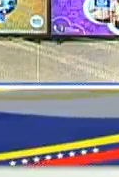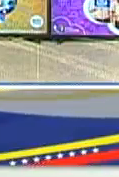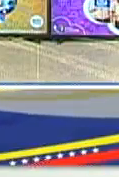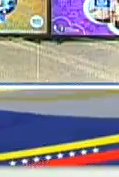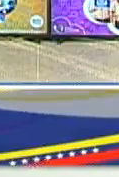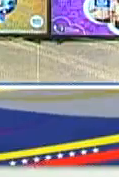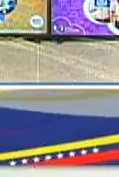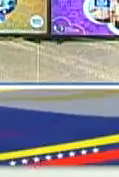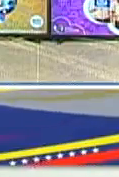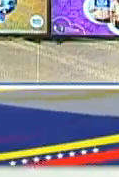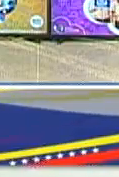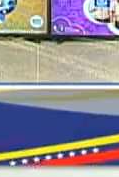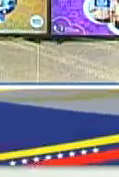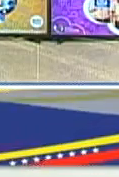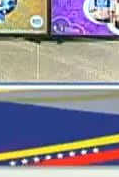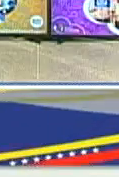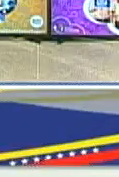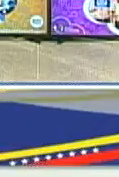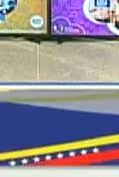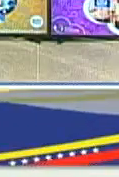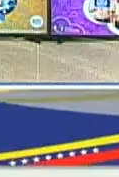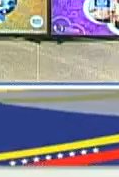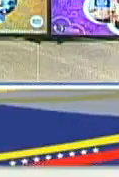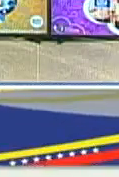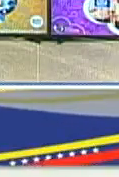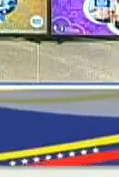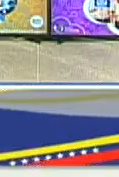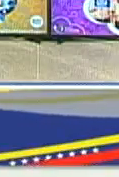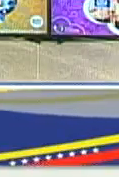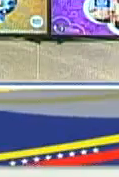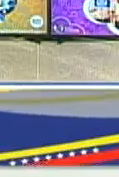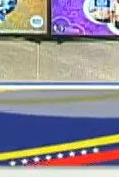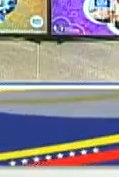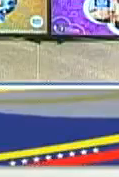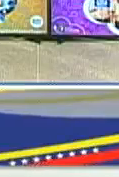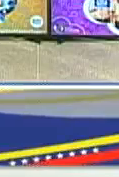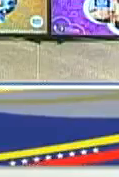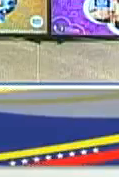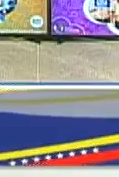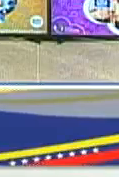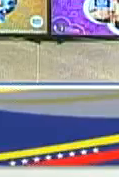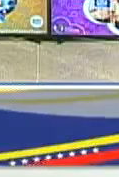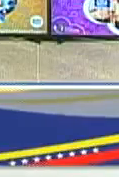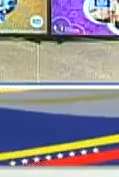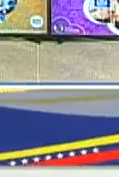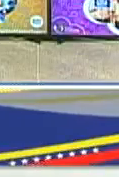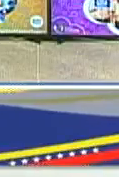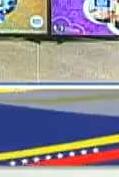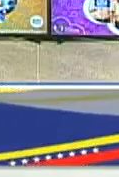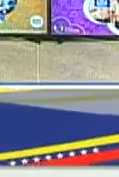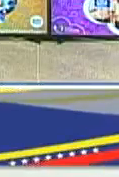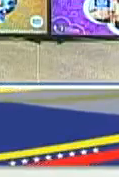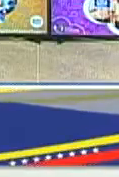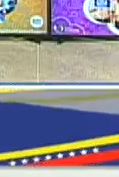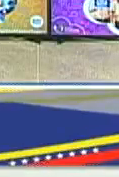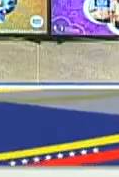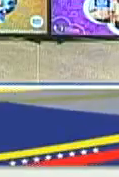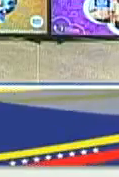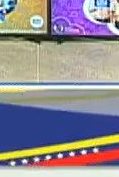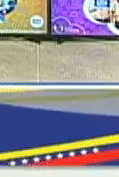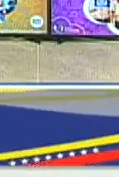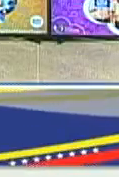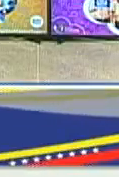lo recibe a aquellos que han sido vacunados y ya han pasado seis meses de su vacunación ¿por qué?